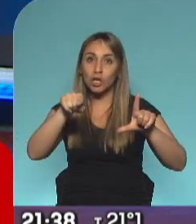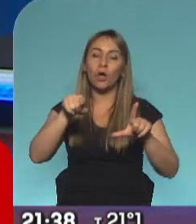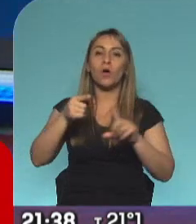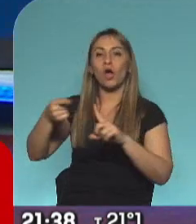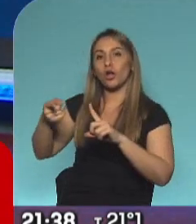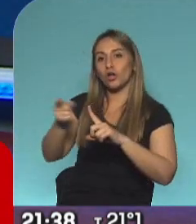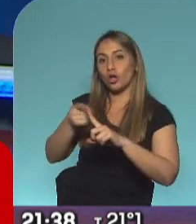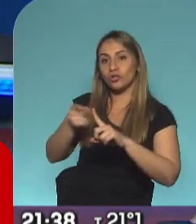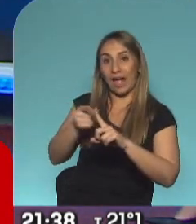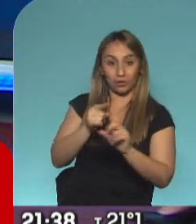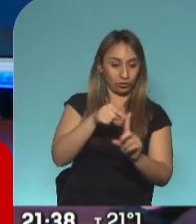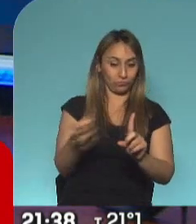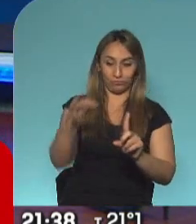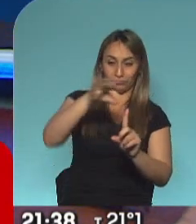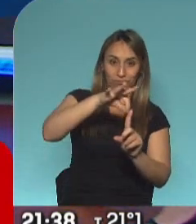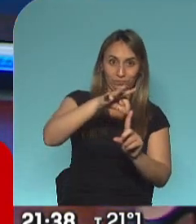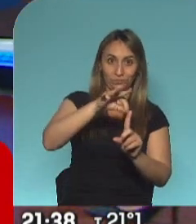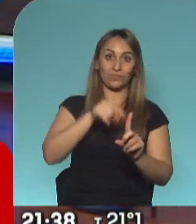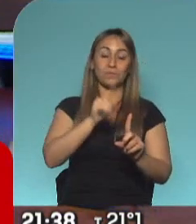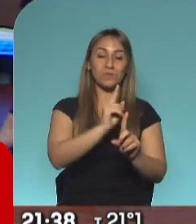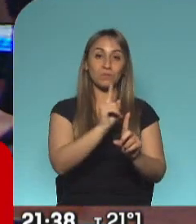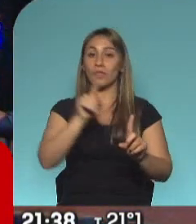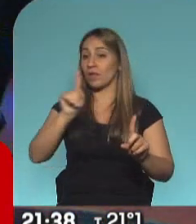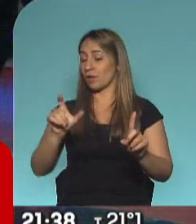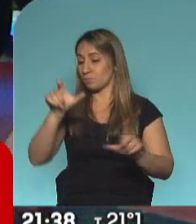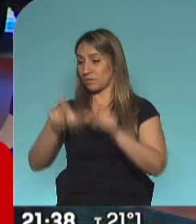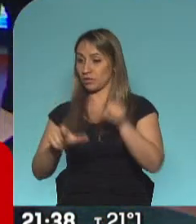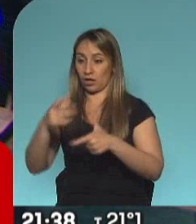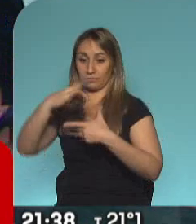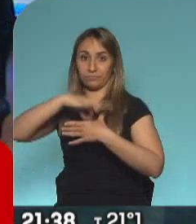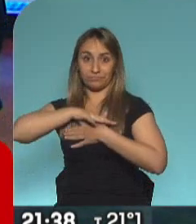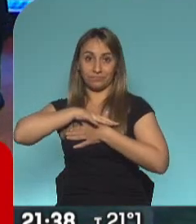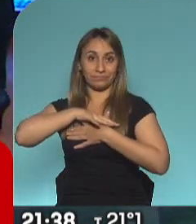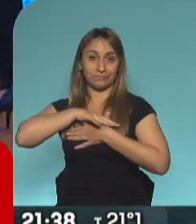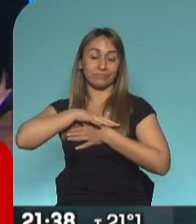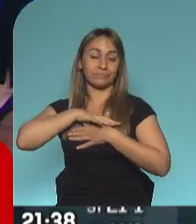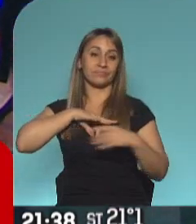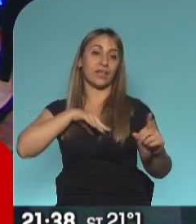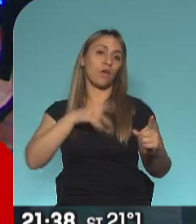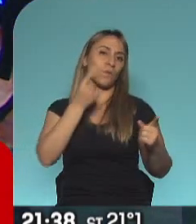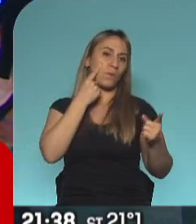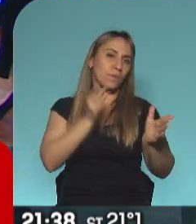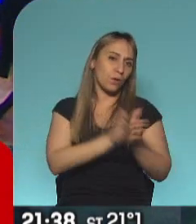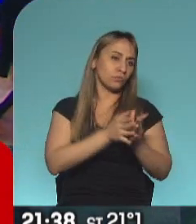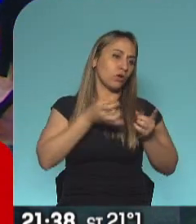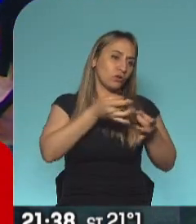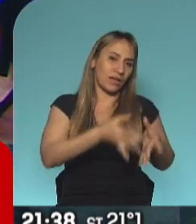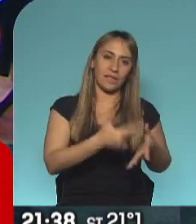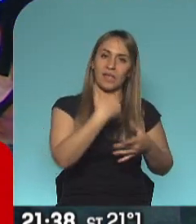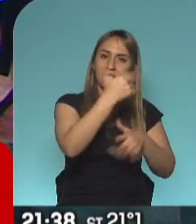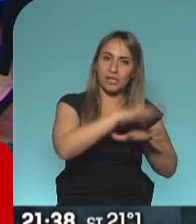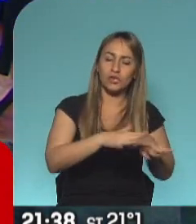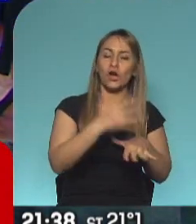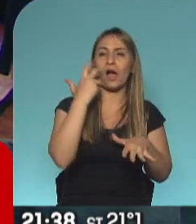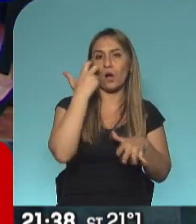pacientes que han estado infectados y que desgraciadamente infectan a su conviviente, a su hijo, al